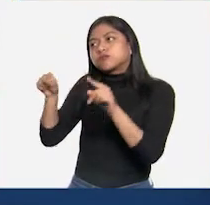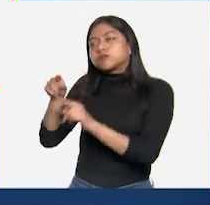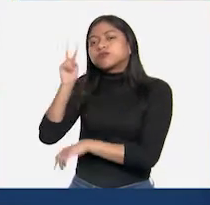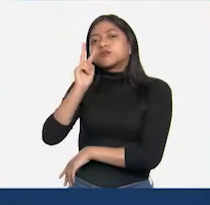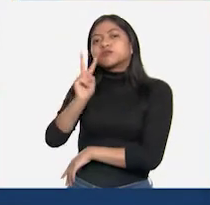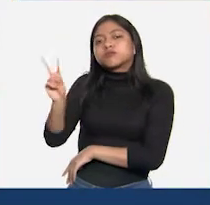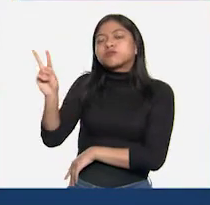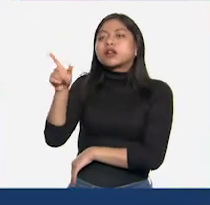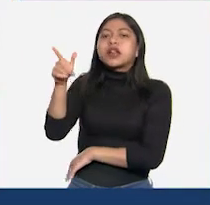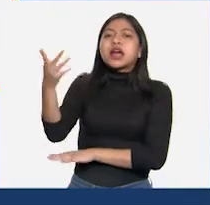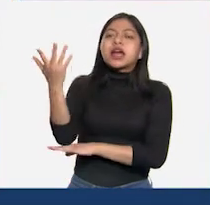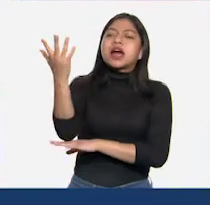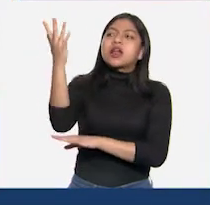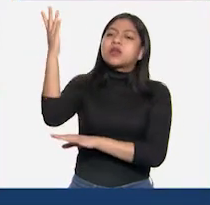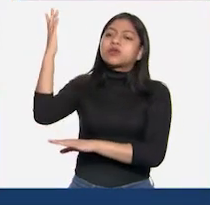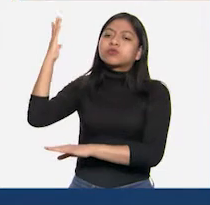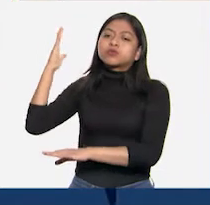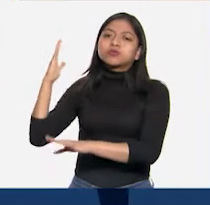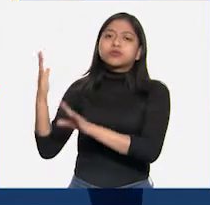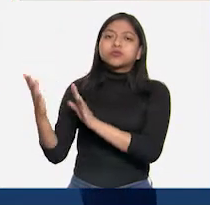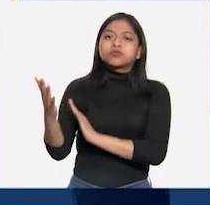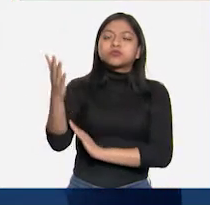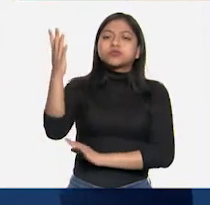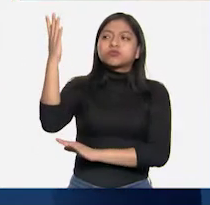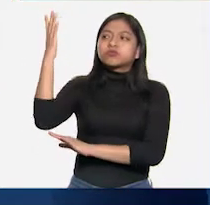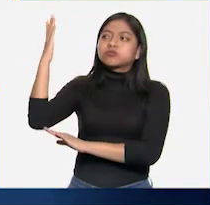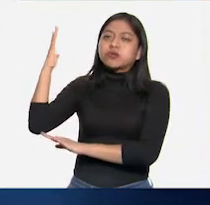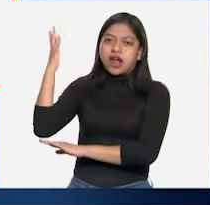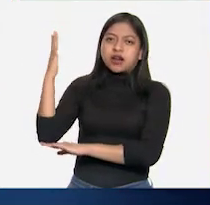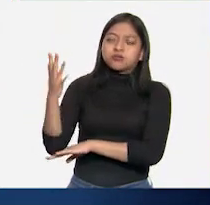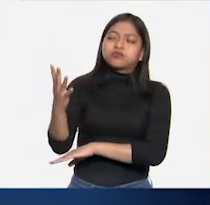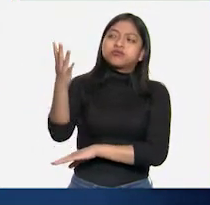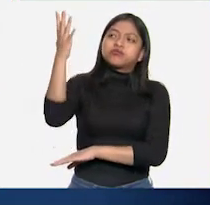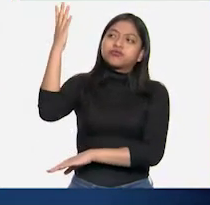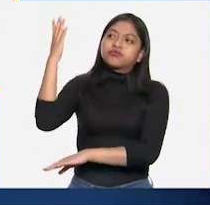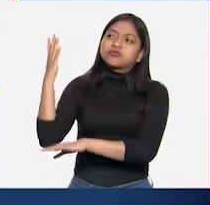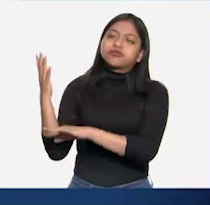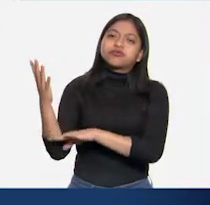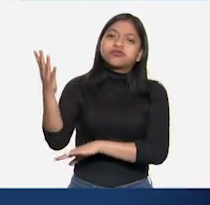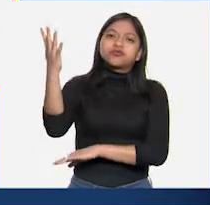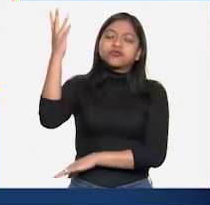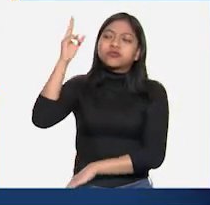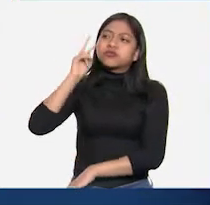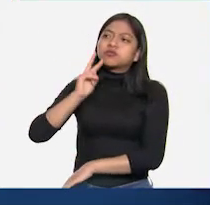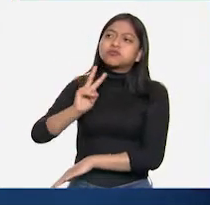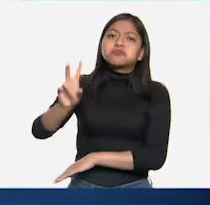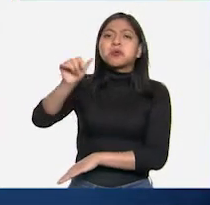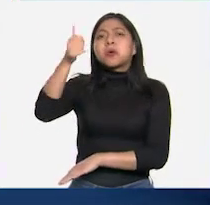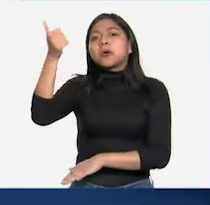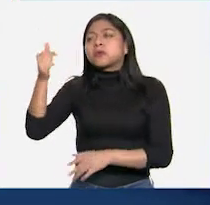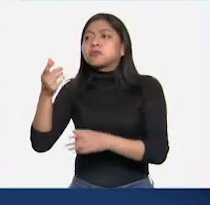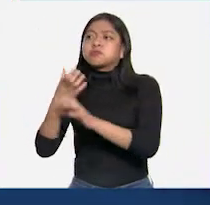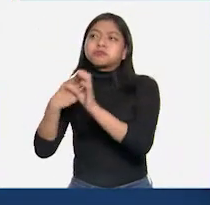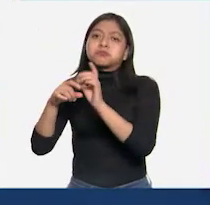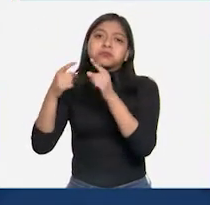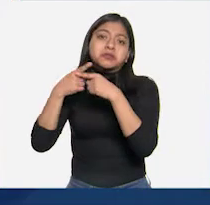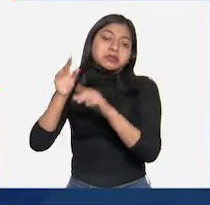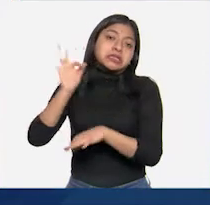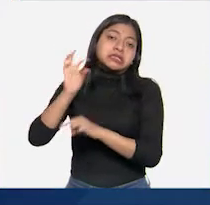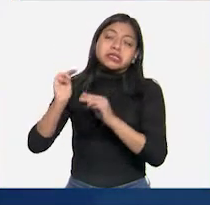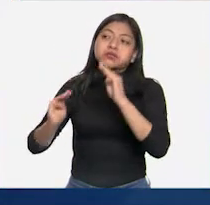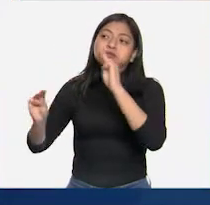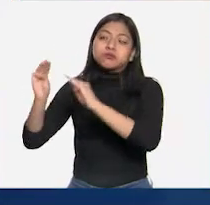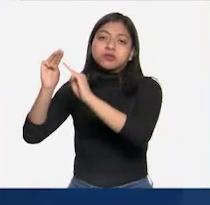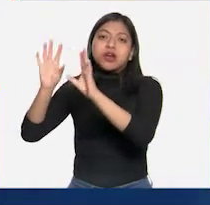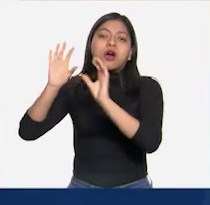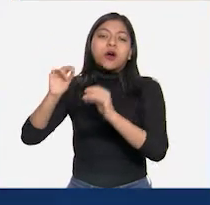el paisaje va cambiando. Después de un buen rato, el paisaje va a ser diferente. Alguien parado junto al